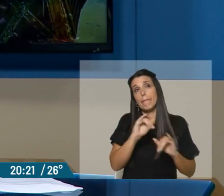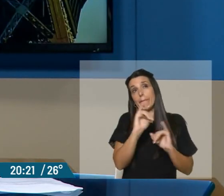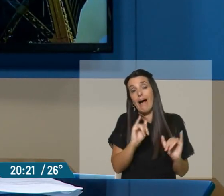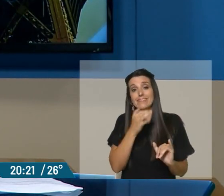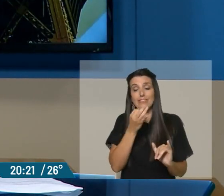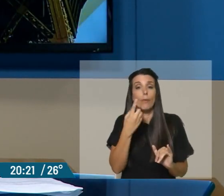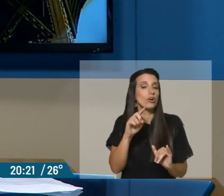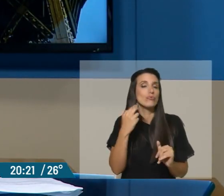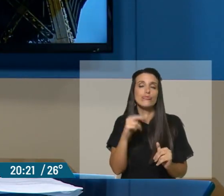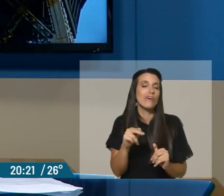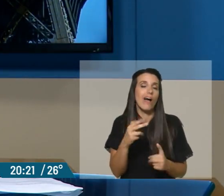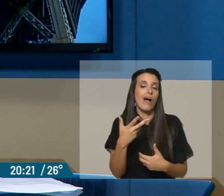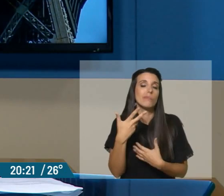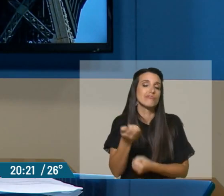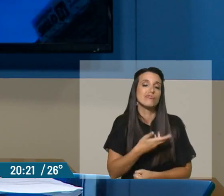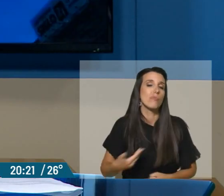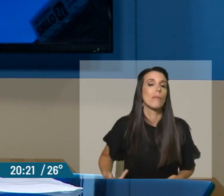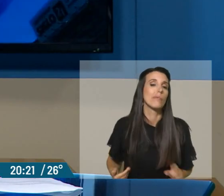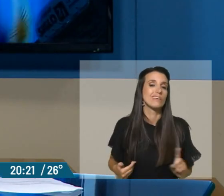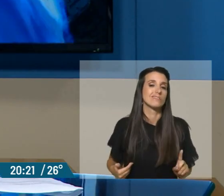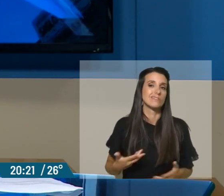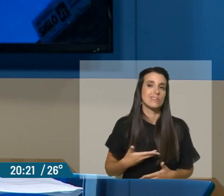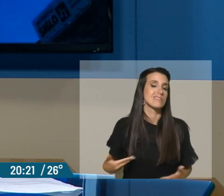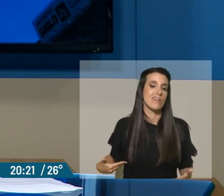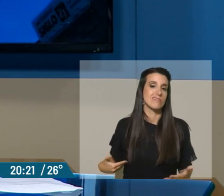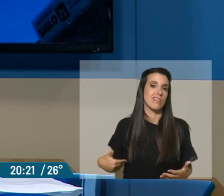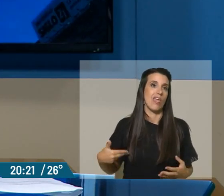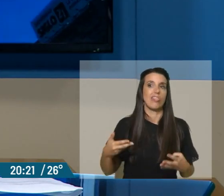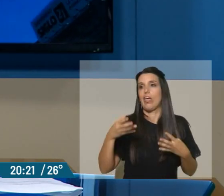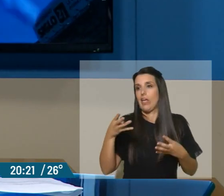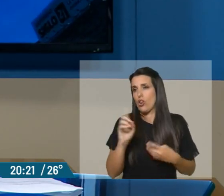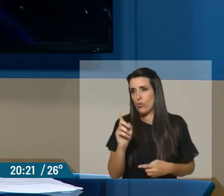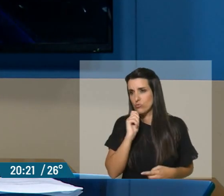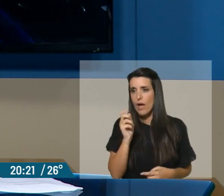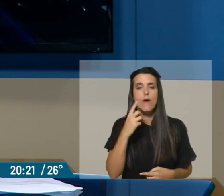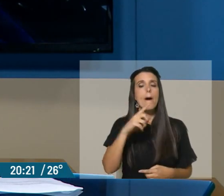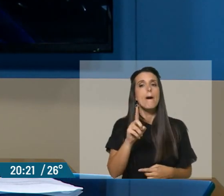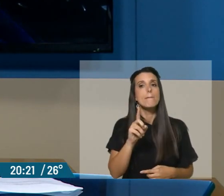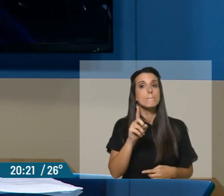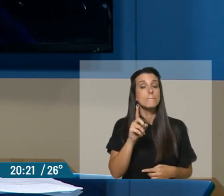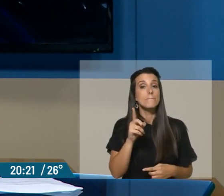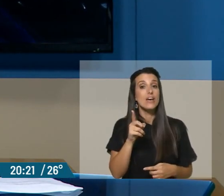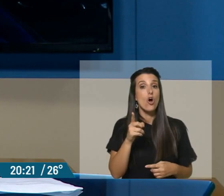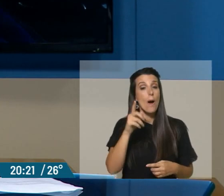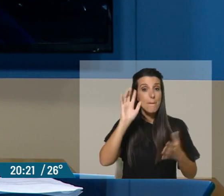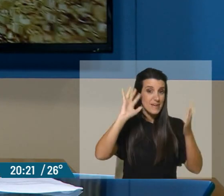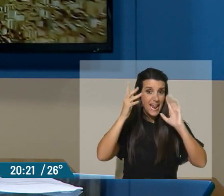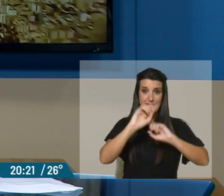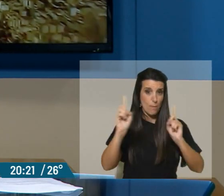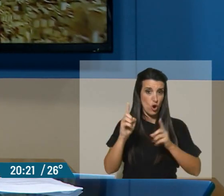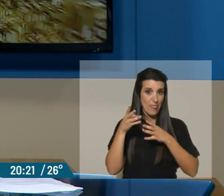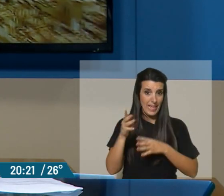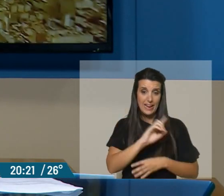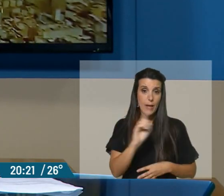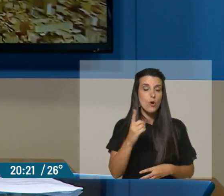digamos, pero no es un presidente, no era un presidente belicista. En el caso de Milei, que tampoco es un presidente belicista, todo lo contrario, va a estar